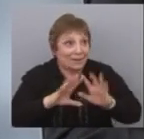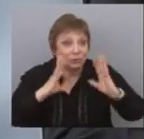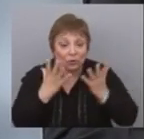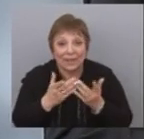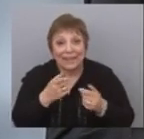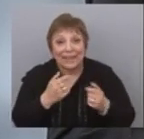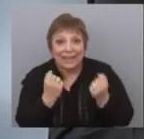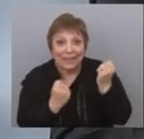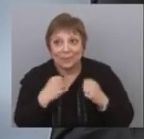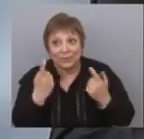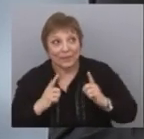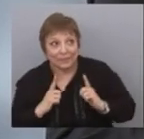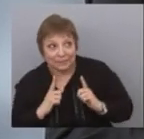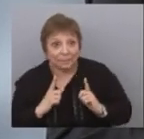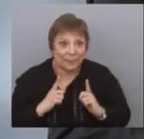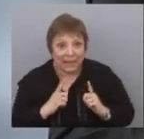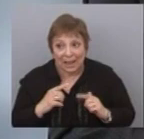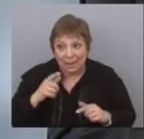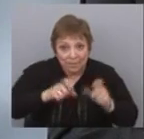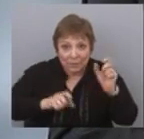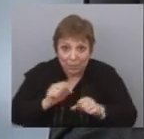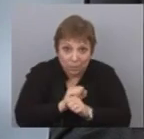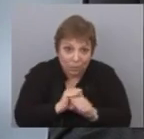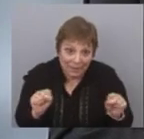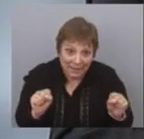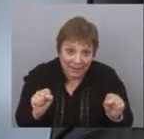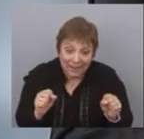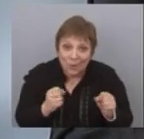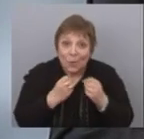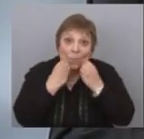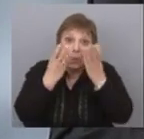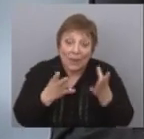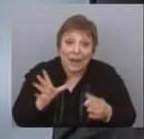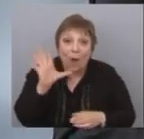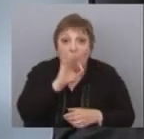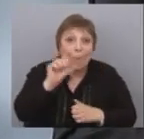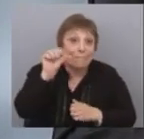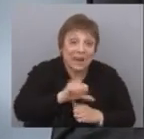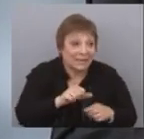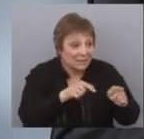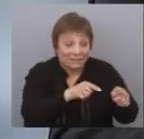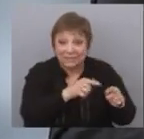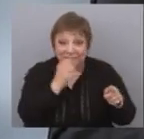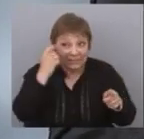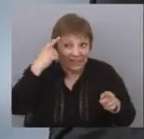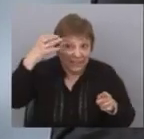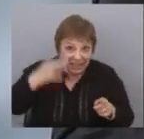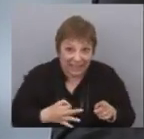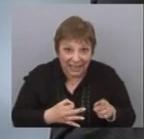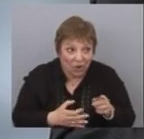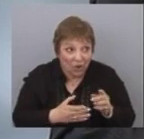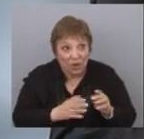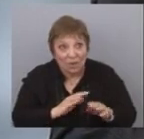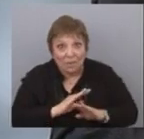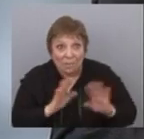de la gente pueden llevar a cosas muy buenas o a cosas muy malas. Si la gente cree que algo va a suceder,